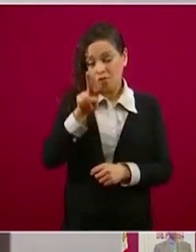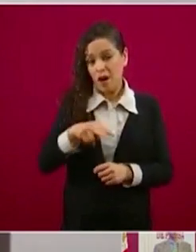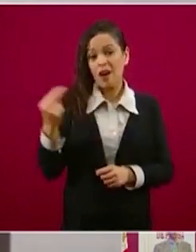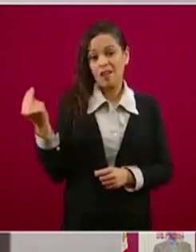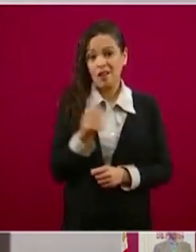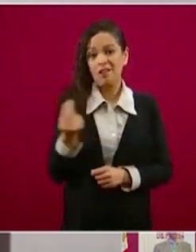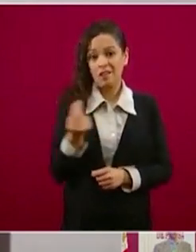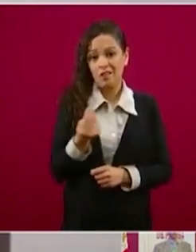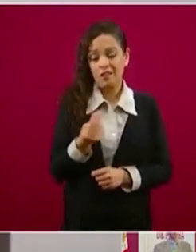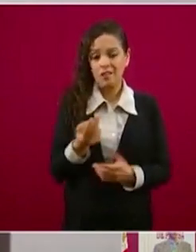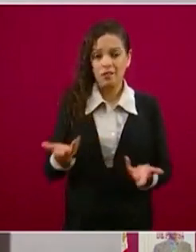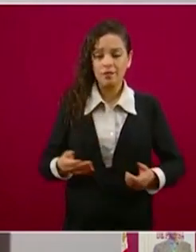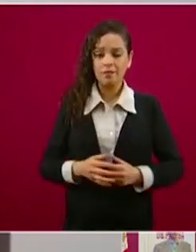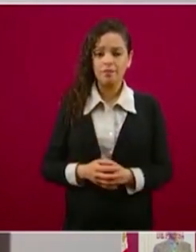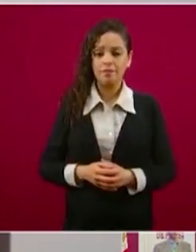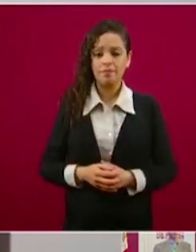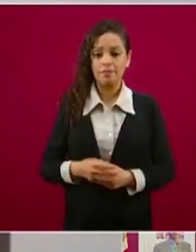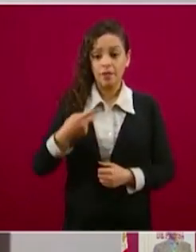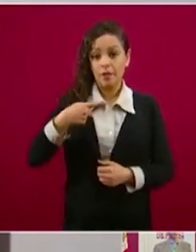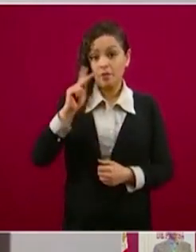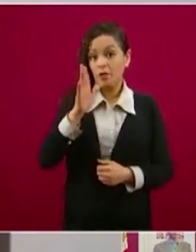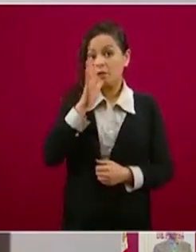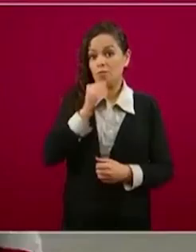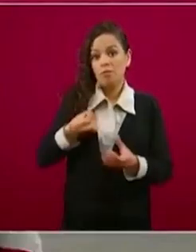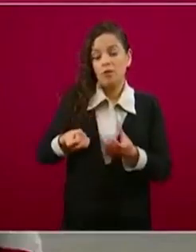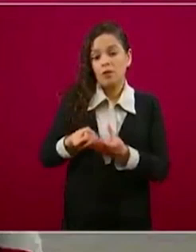pero también no se pueden estar arriesgando.